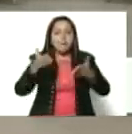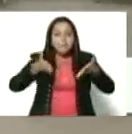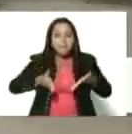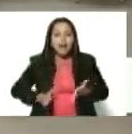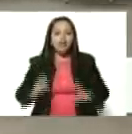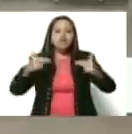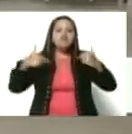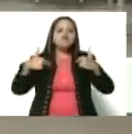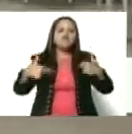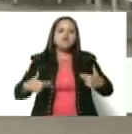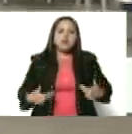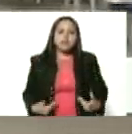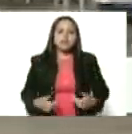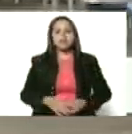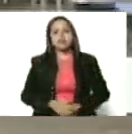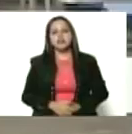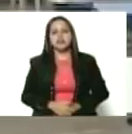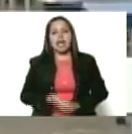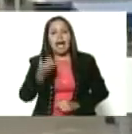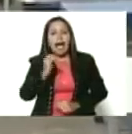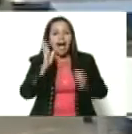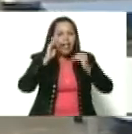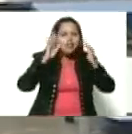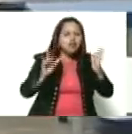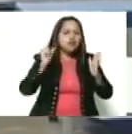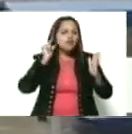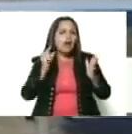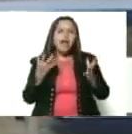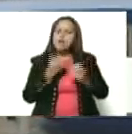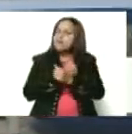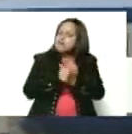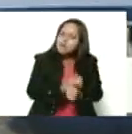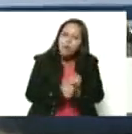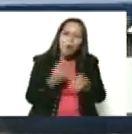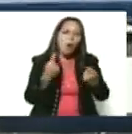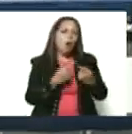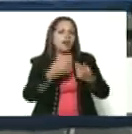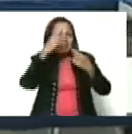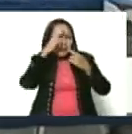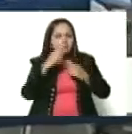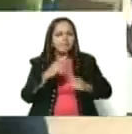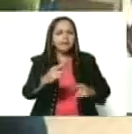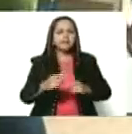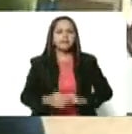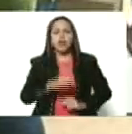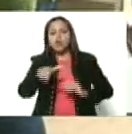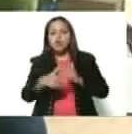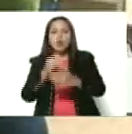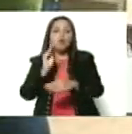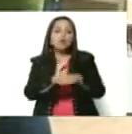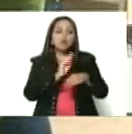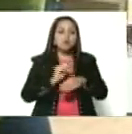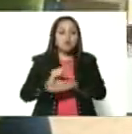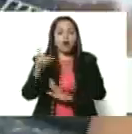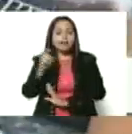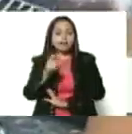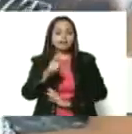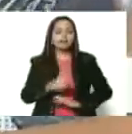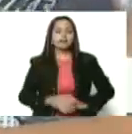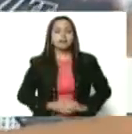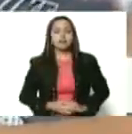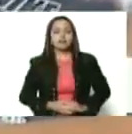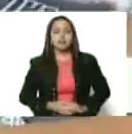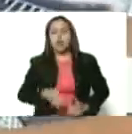humanizado, donde se atienda a la mujer con mucho amor, con mucho respeto y con todos los cuidados necesarios.